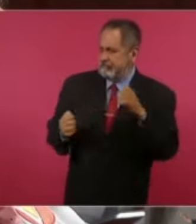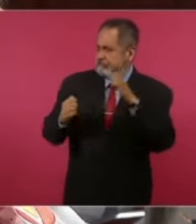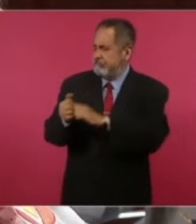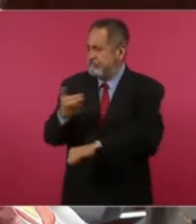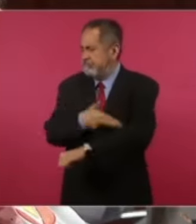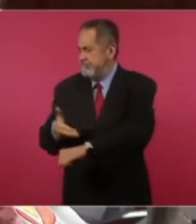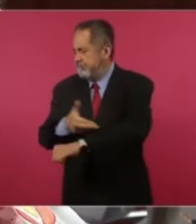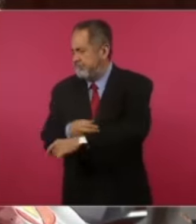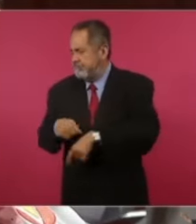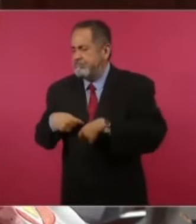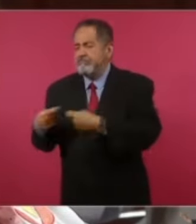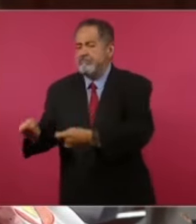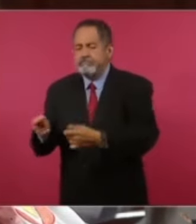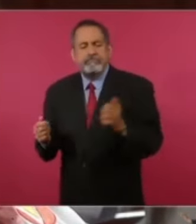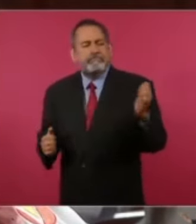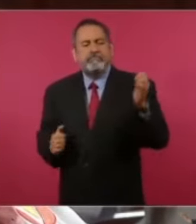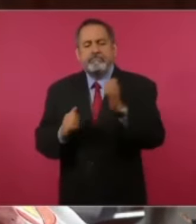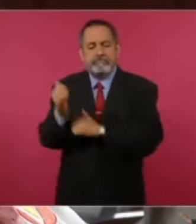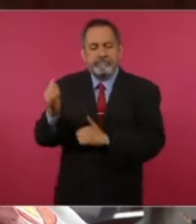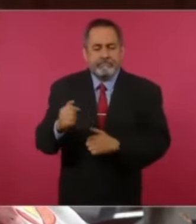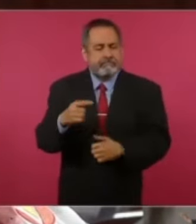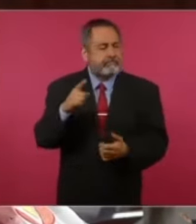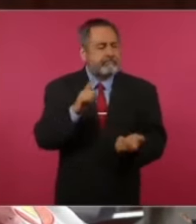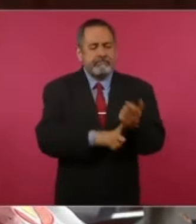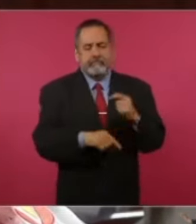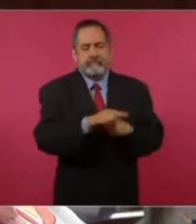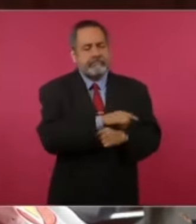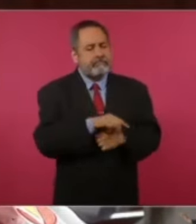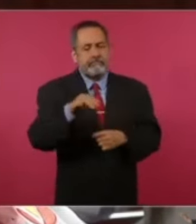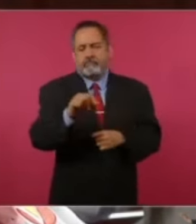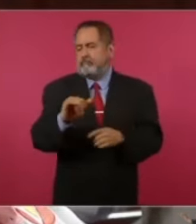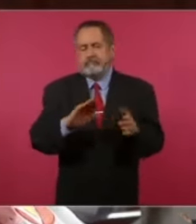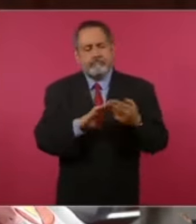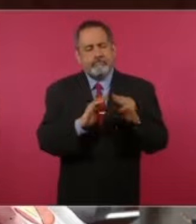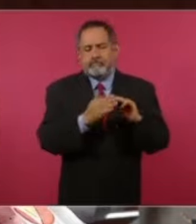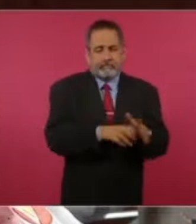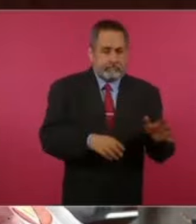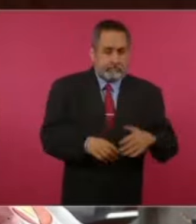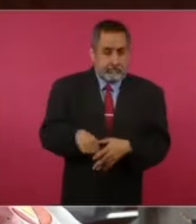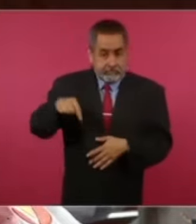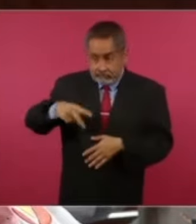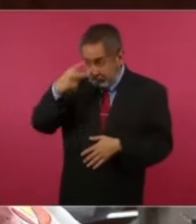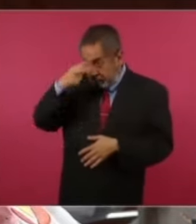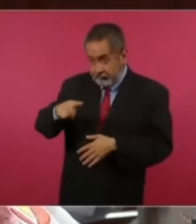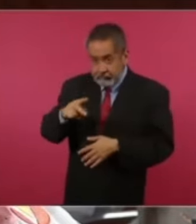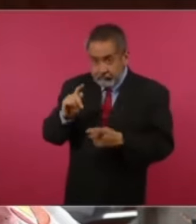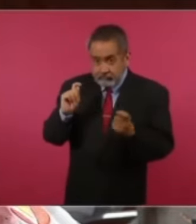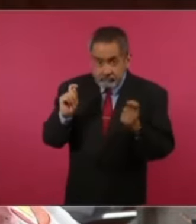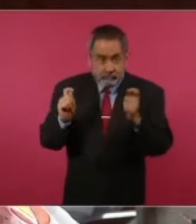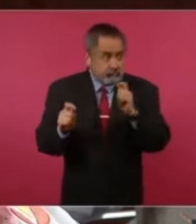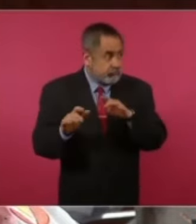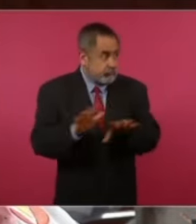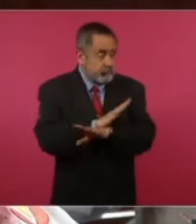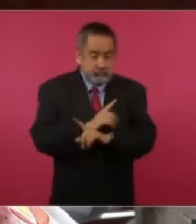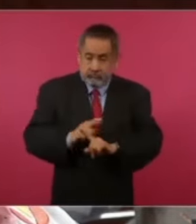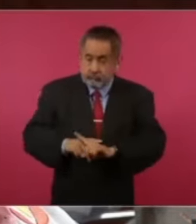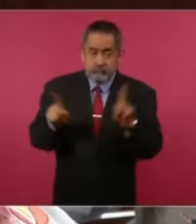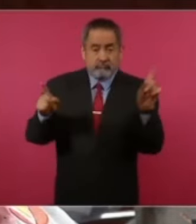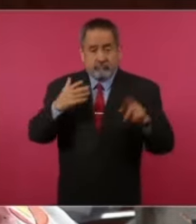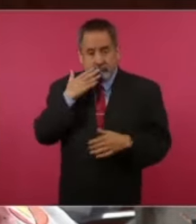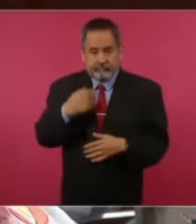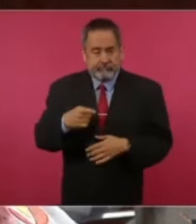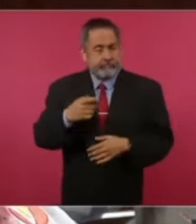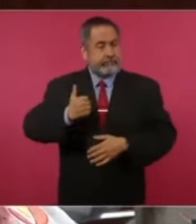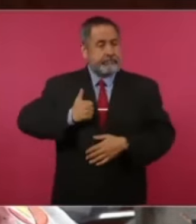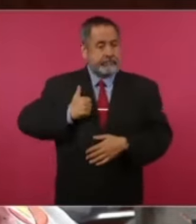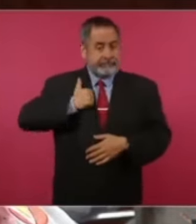en vez de estar pensando que en otro lado también se puede estar mucho mejor que en México, a día de hoy, ella dice, no, México me siento mejor. Así que yo me alegro por eso, ojalá